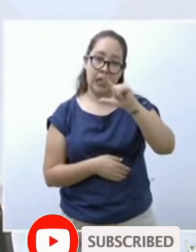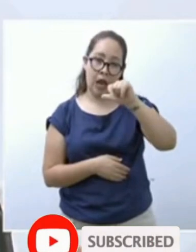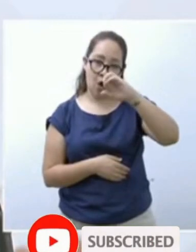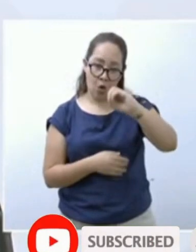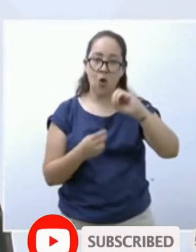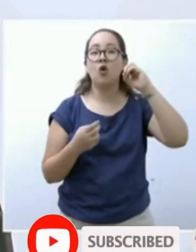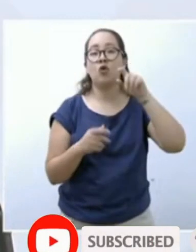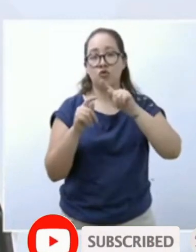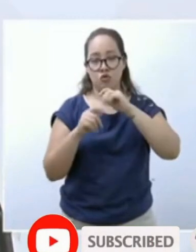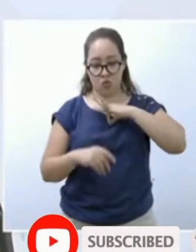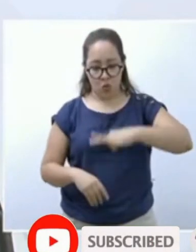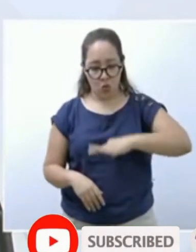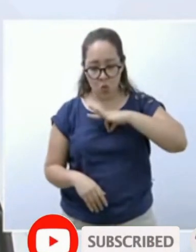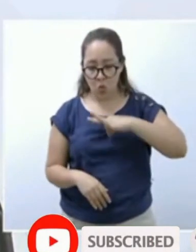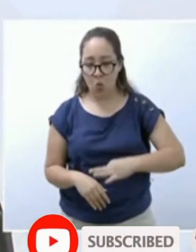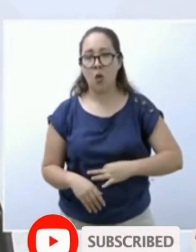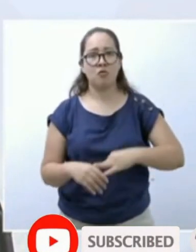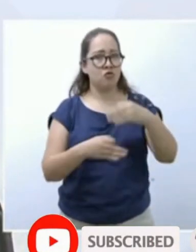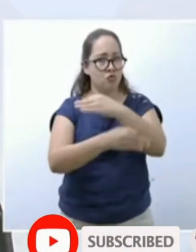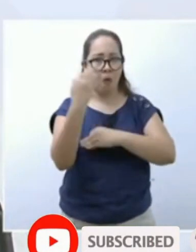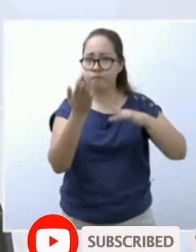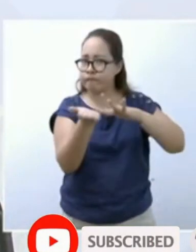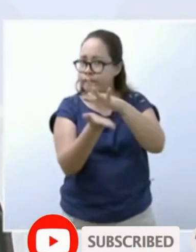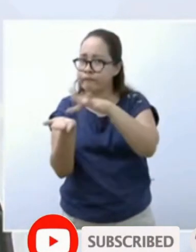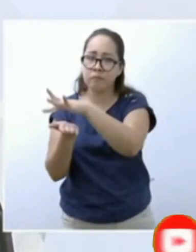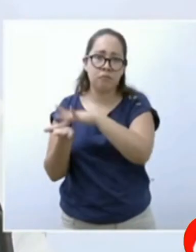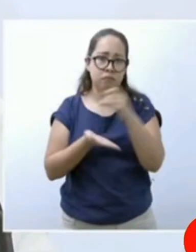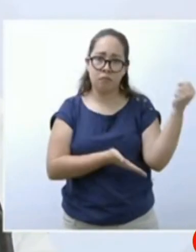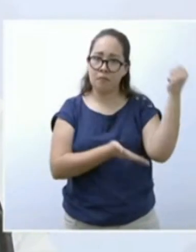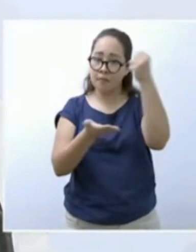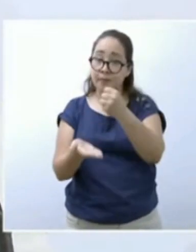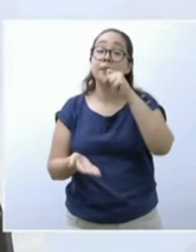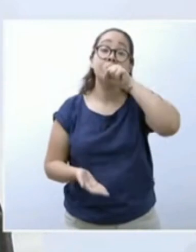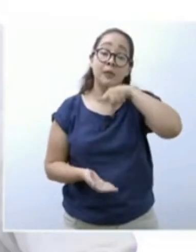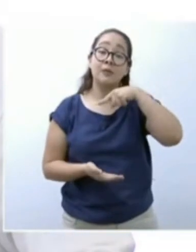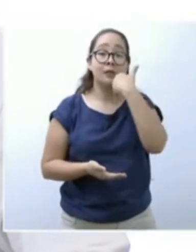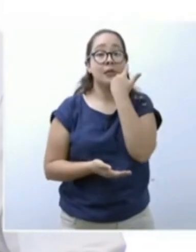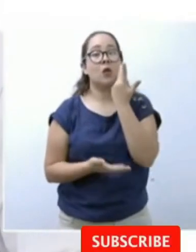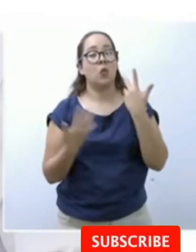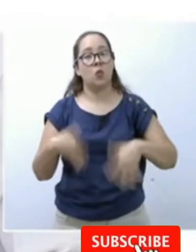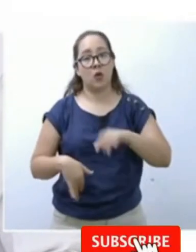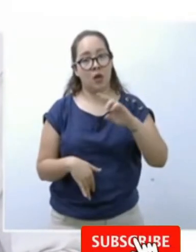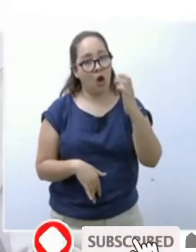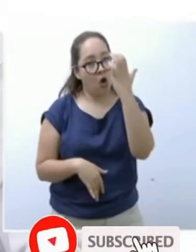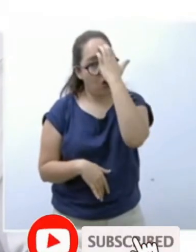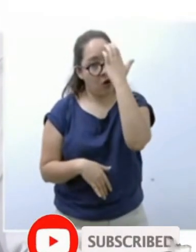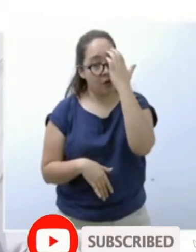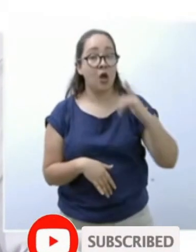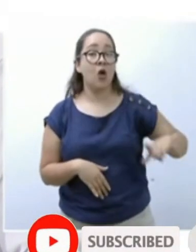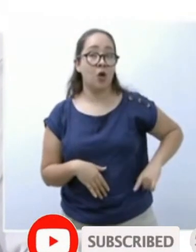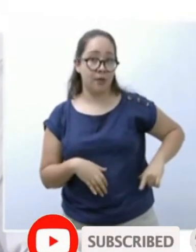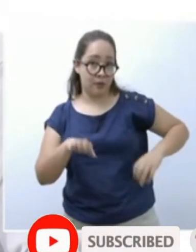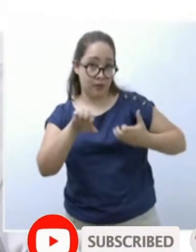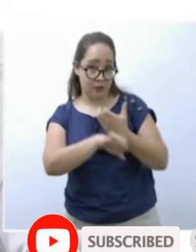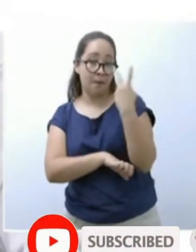obrar todas han recibido inversión. Quiero aquí también hacer un fuerte reconocimiento al gobierno del estado